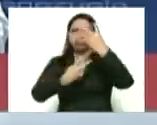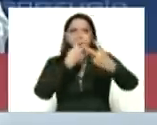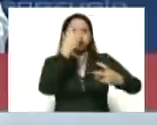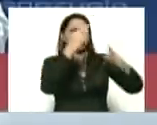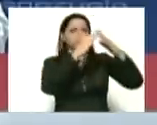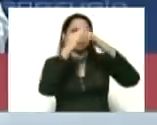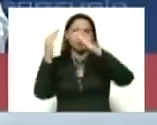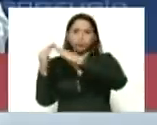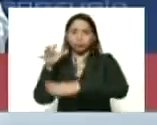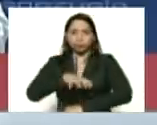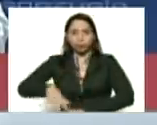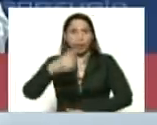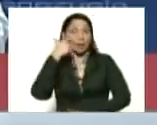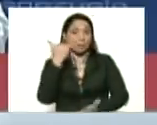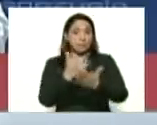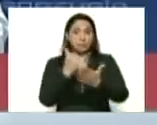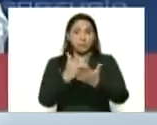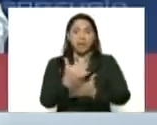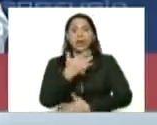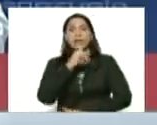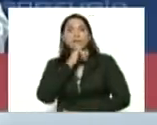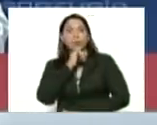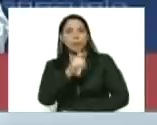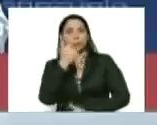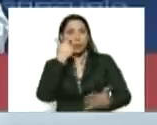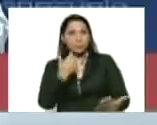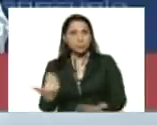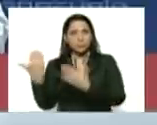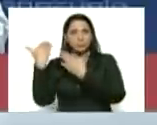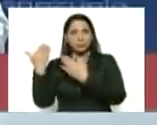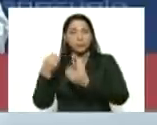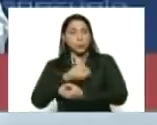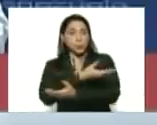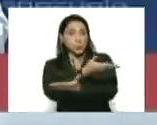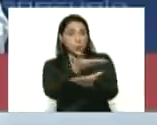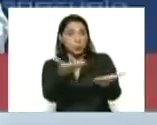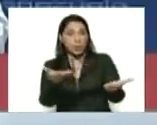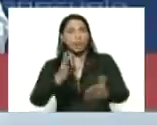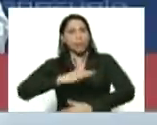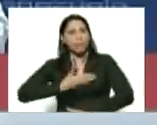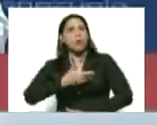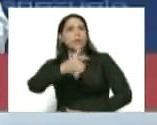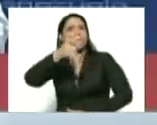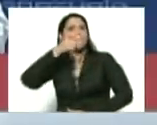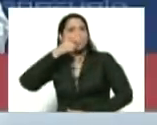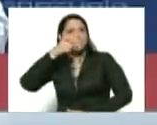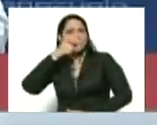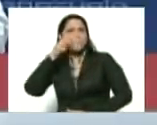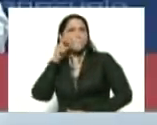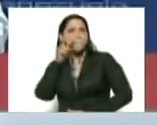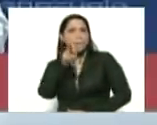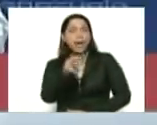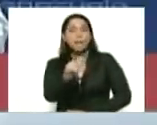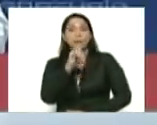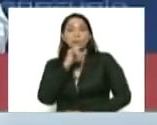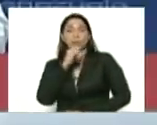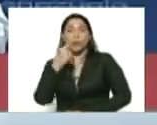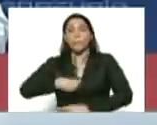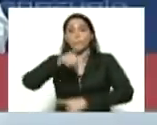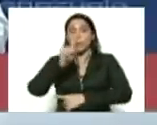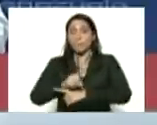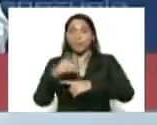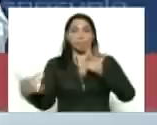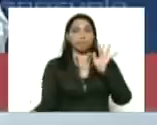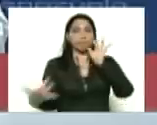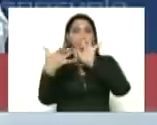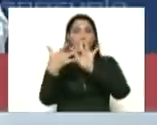por región. Vamos a ver un reporte de Madeleine García para que ustedes puedan observar con este reporte y con el primer pase que vamos